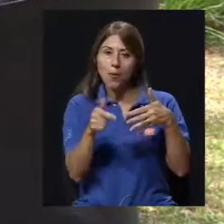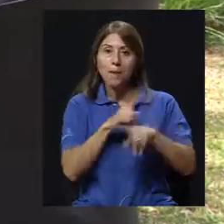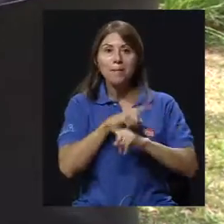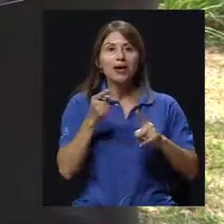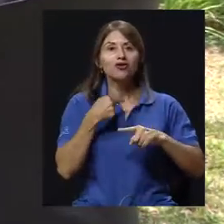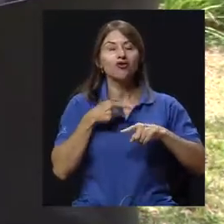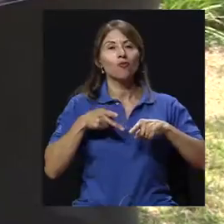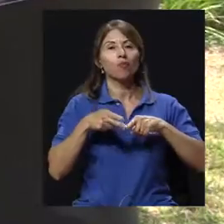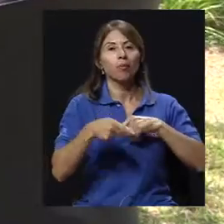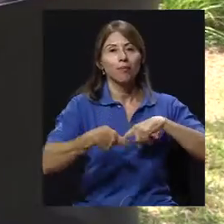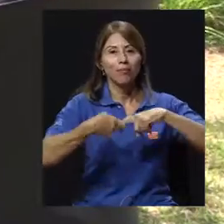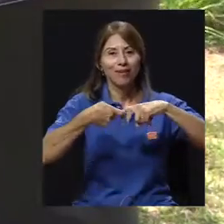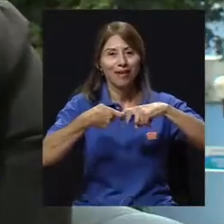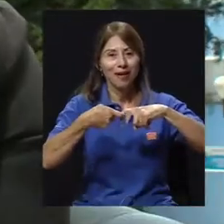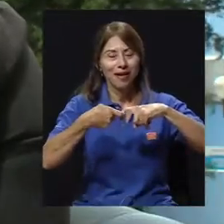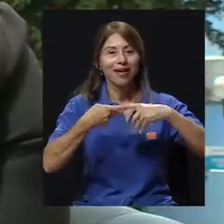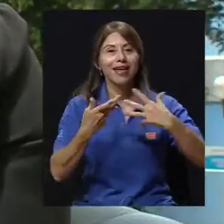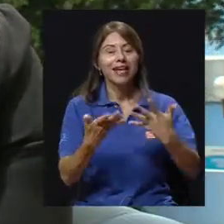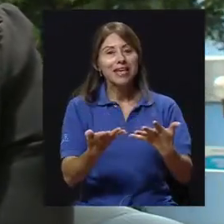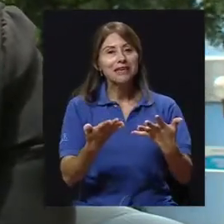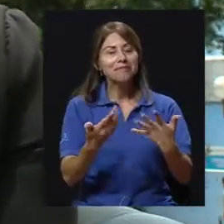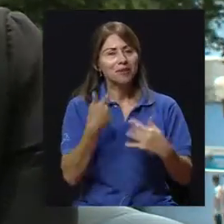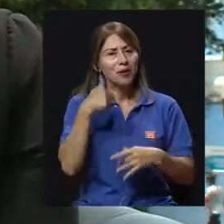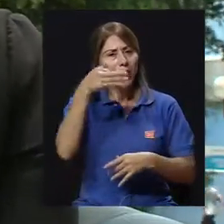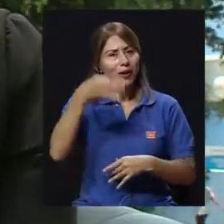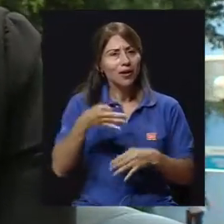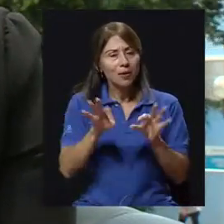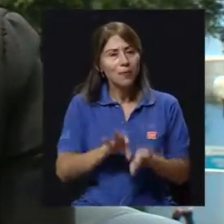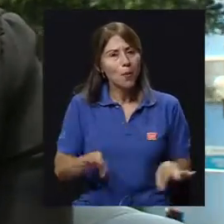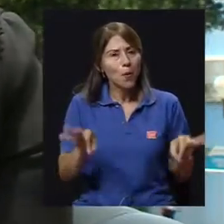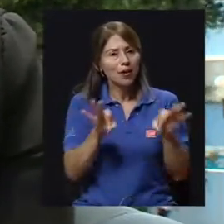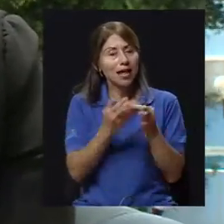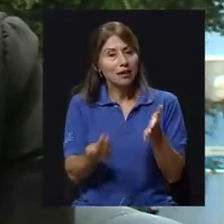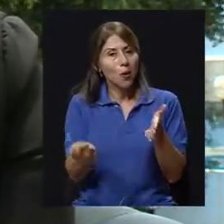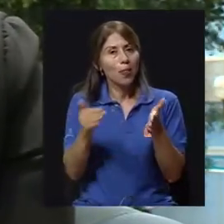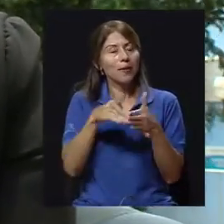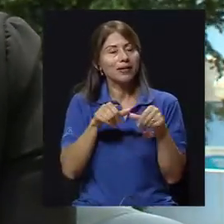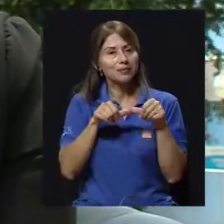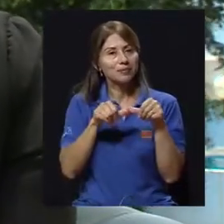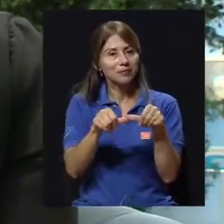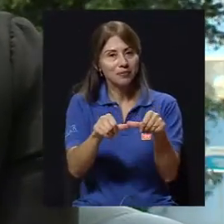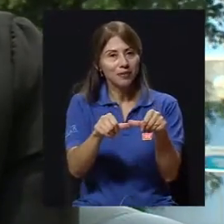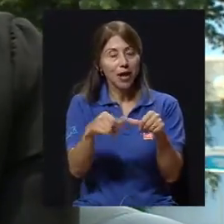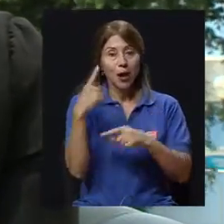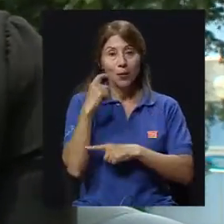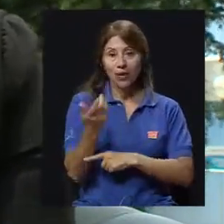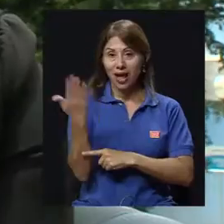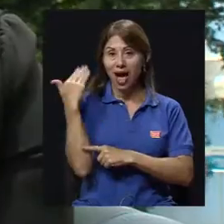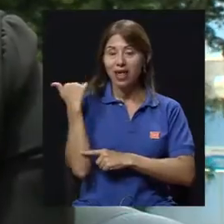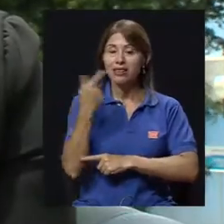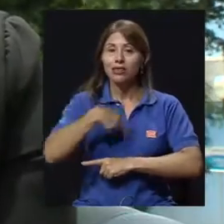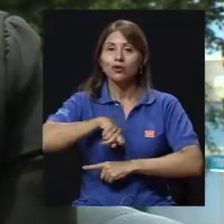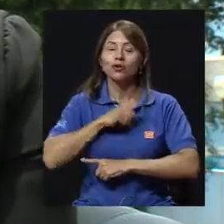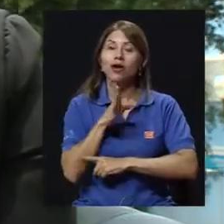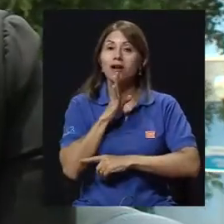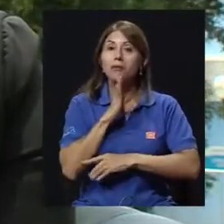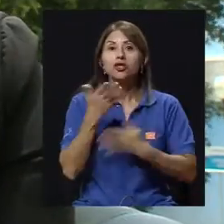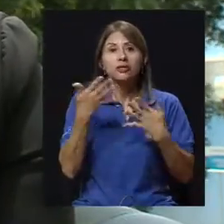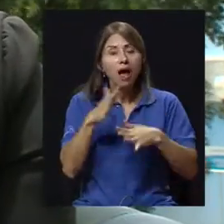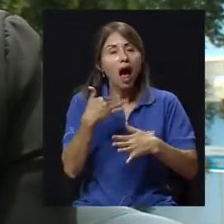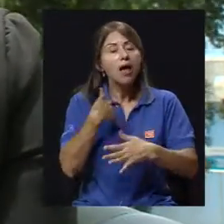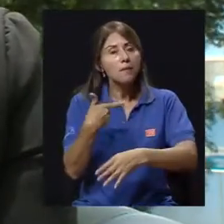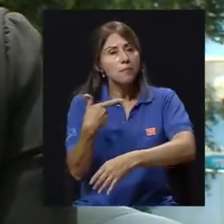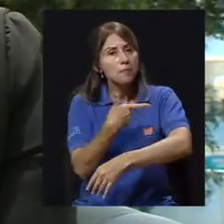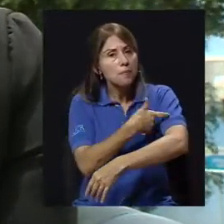yo le interrumpí, doctora, para ir a la pausa. Y me parece importante retomarlo, porque incluso en el segmento anterior hablábamos de que hay